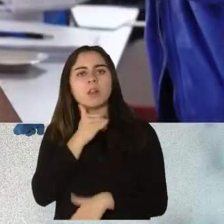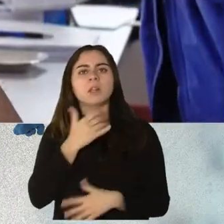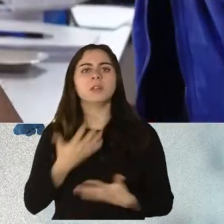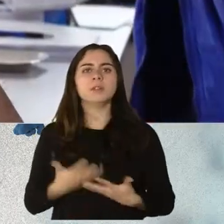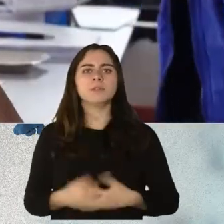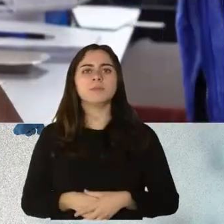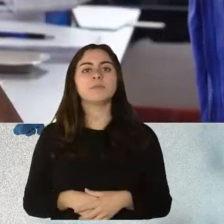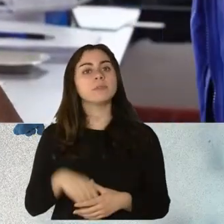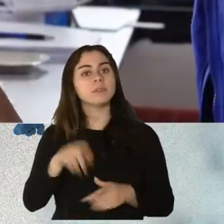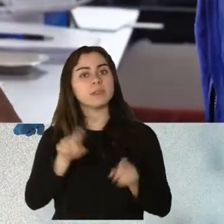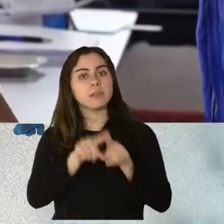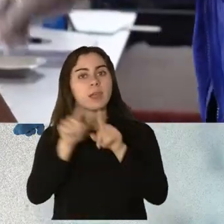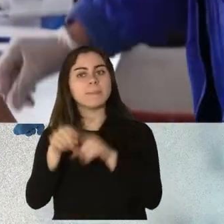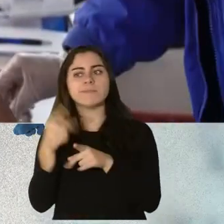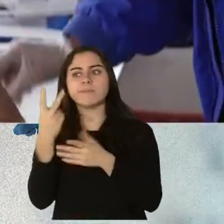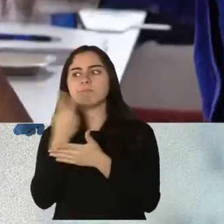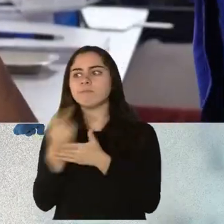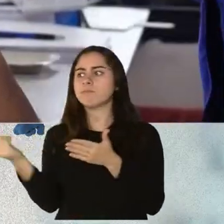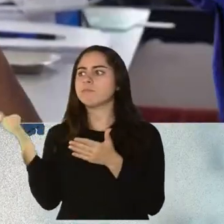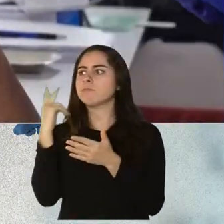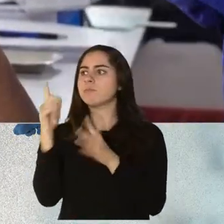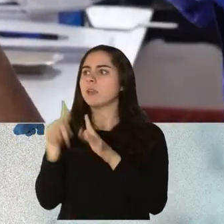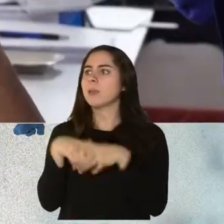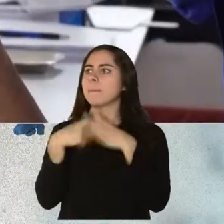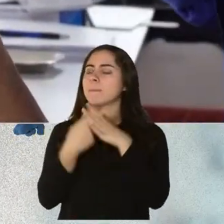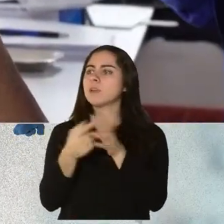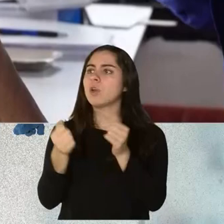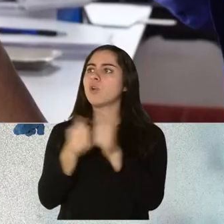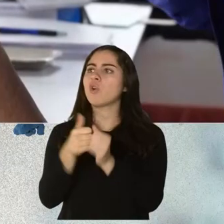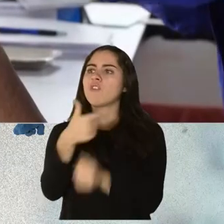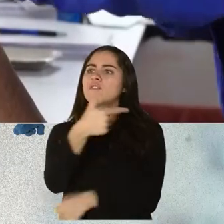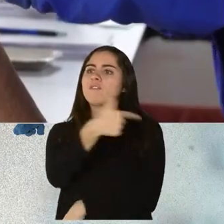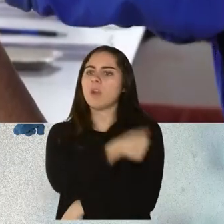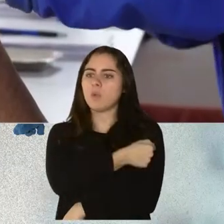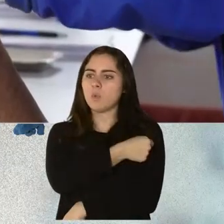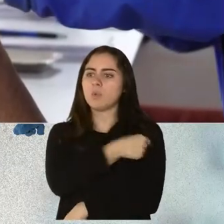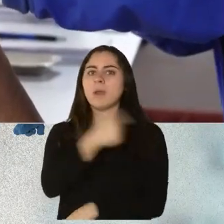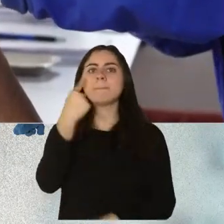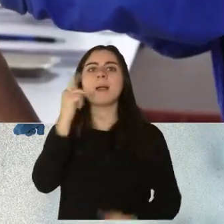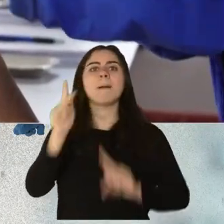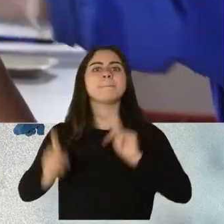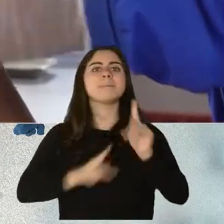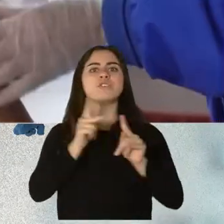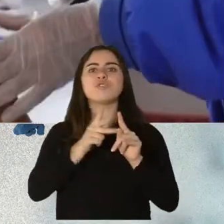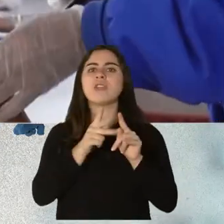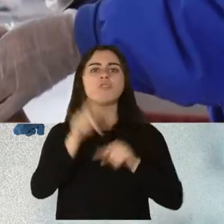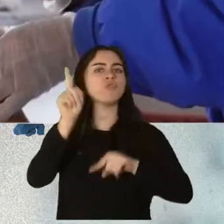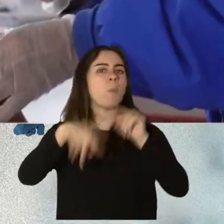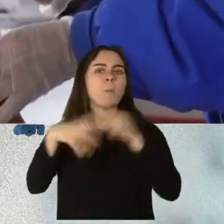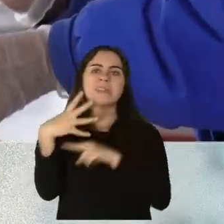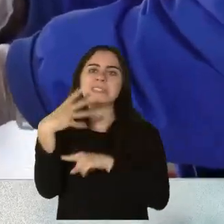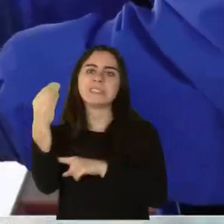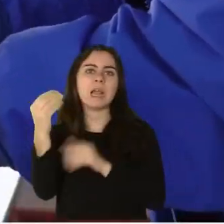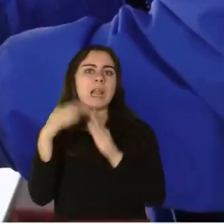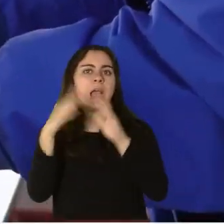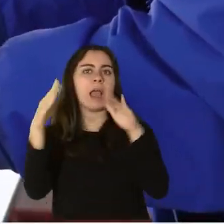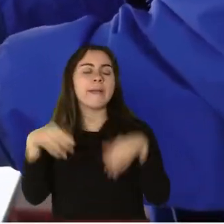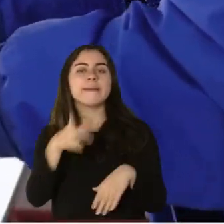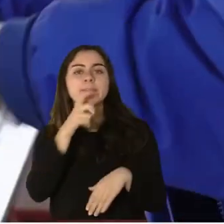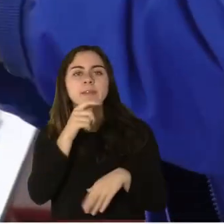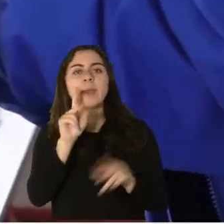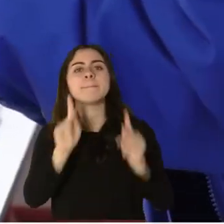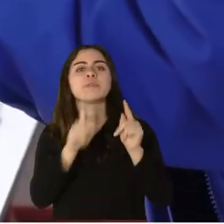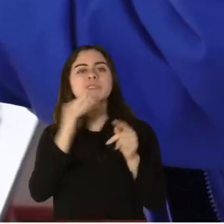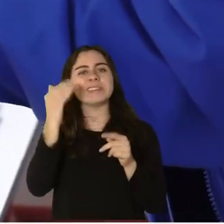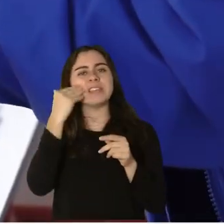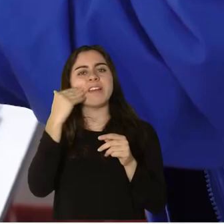empezamos hace dos semanas vacunación en personas que no pueden salir de sus casas, los llamados pacientes encamados o